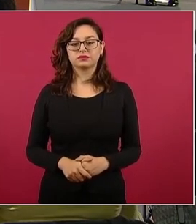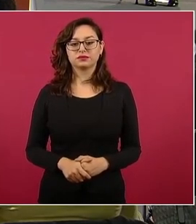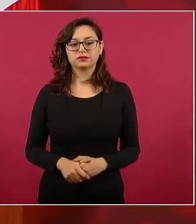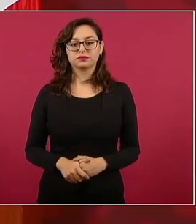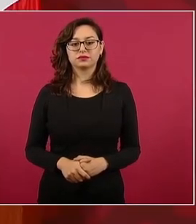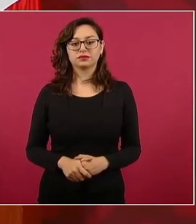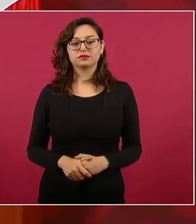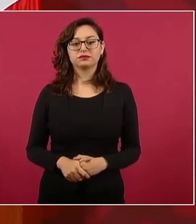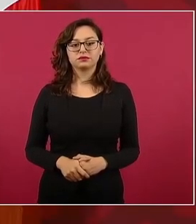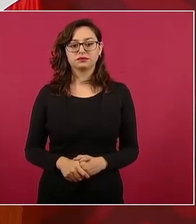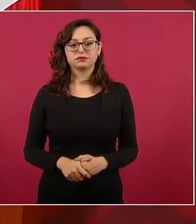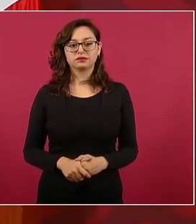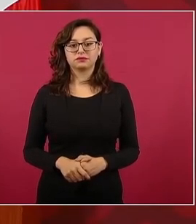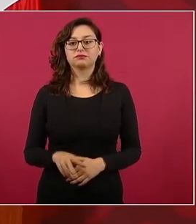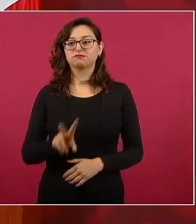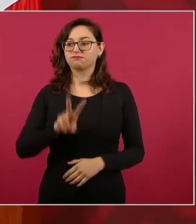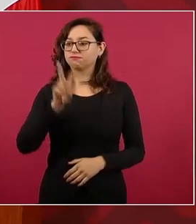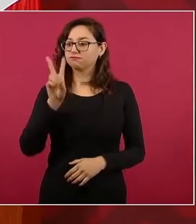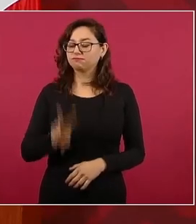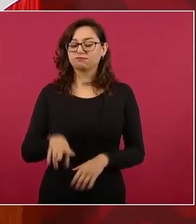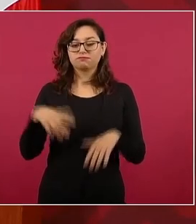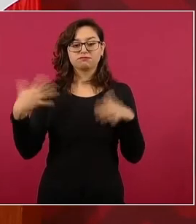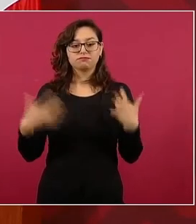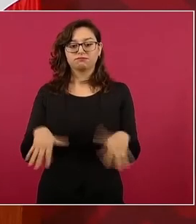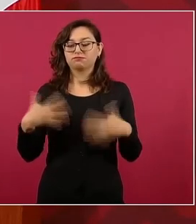es un triunfo histórico